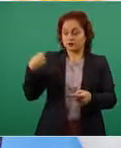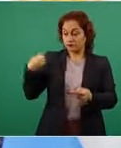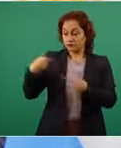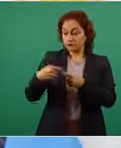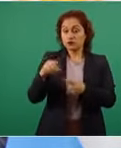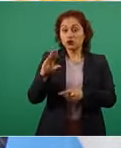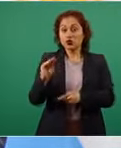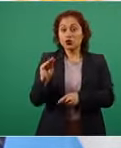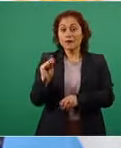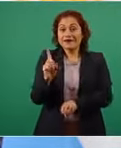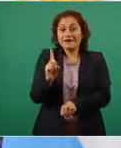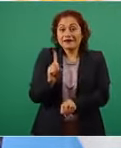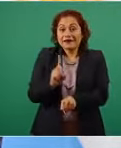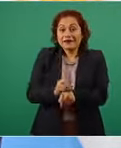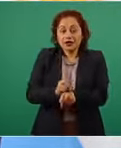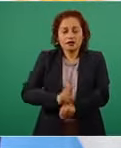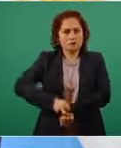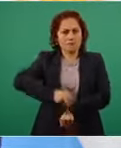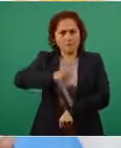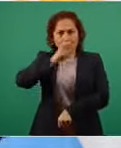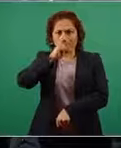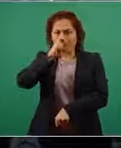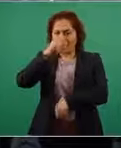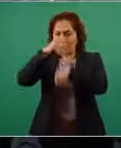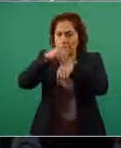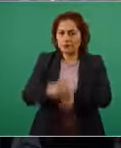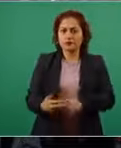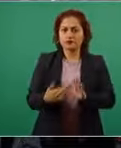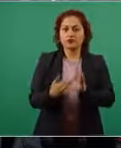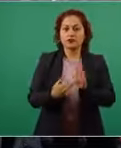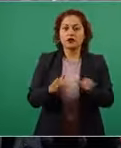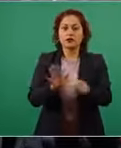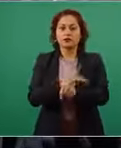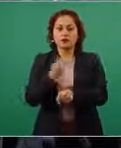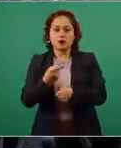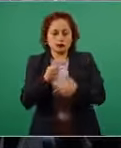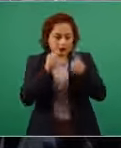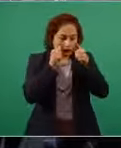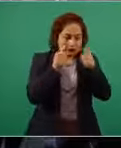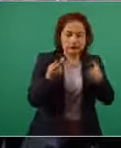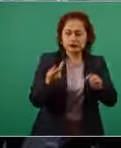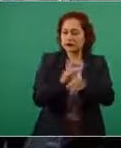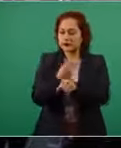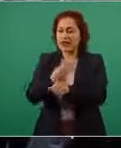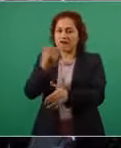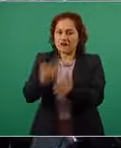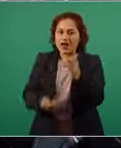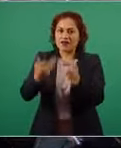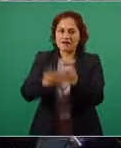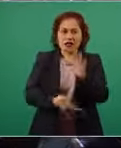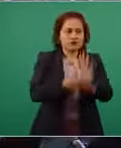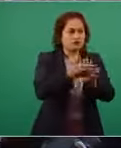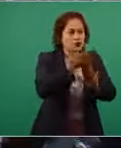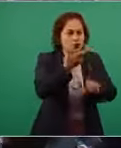todo lo que nos faltaba nos faltaban camas de terapia intensiva nos faltaban hospitales